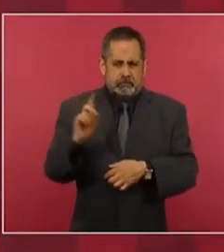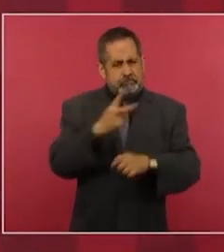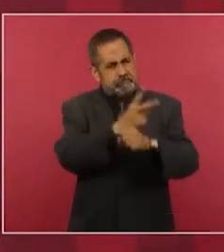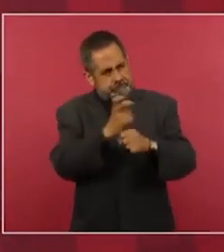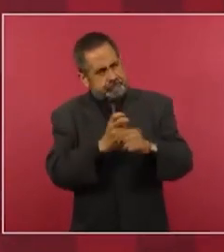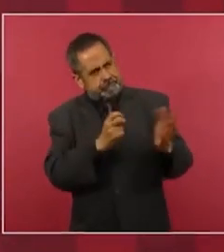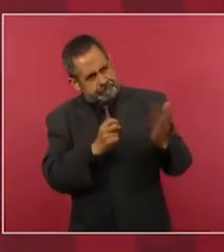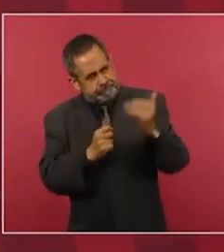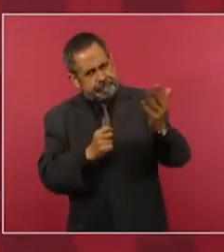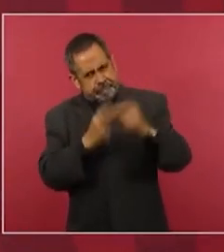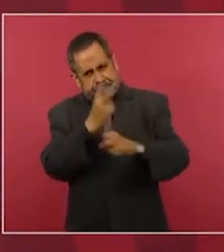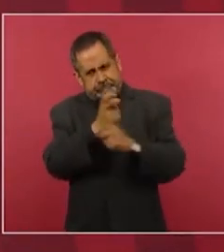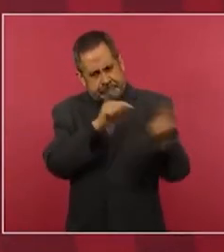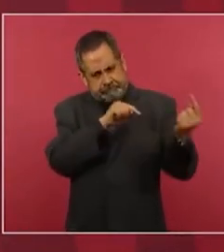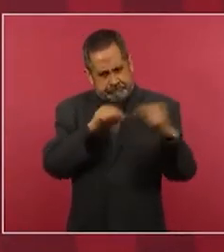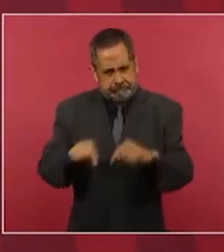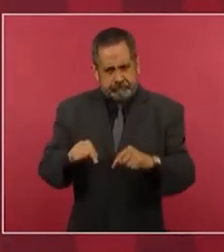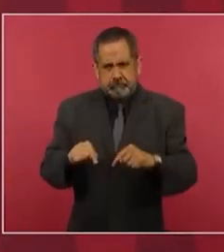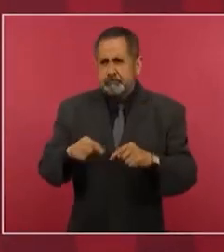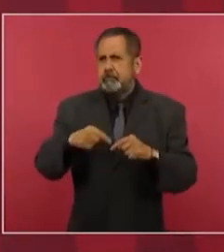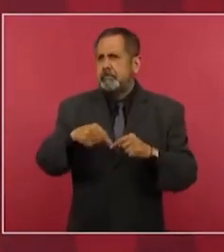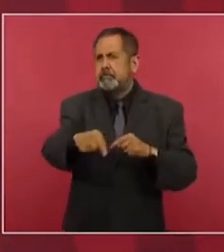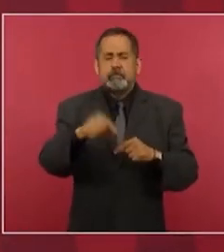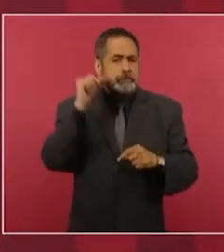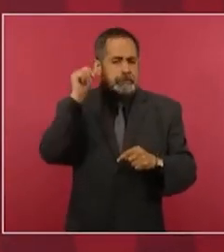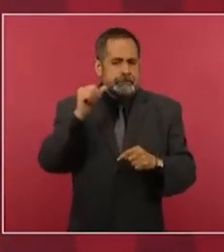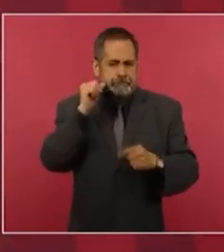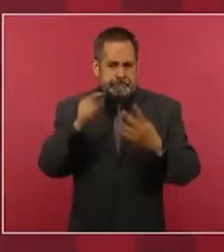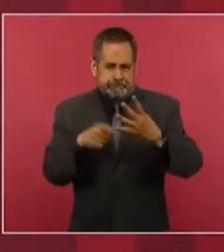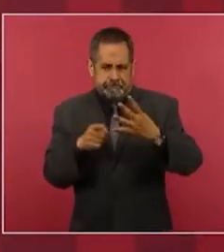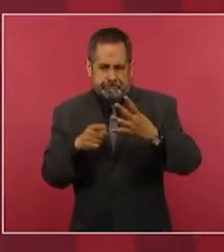para finales de abril